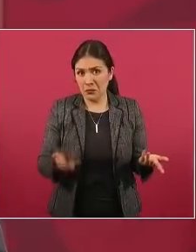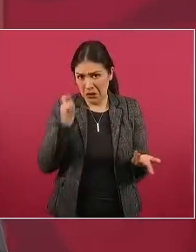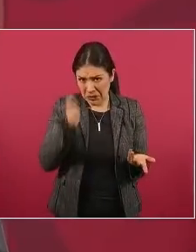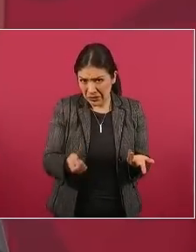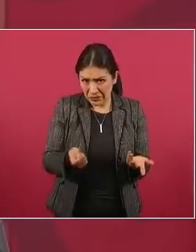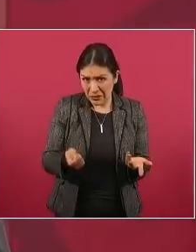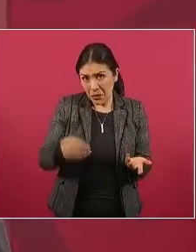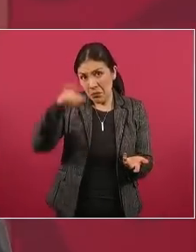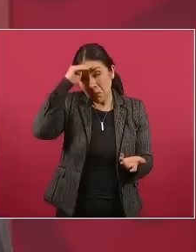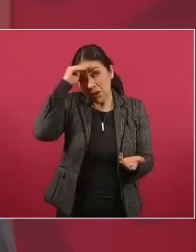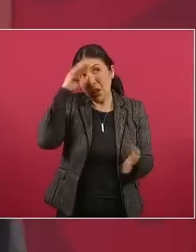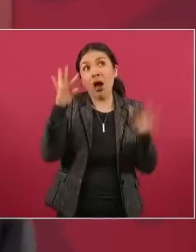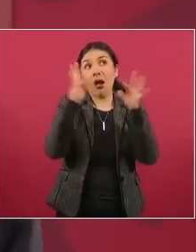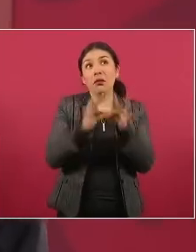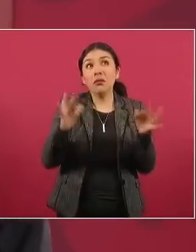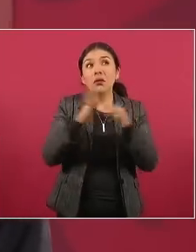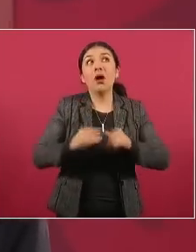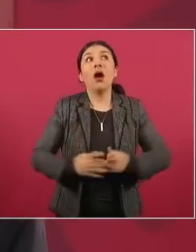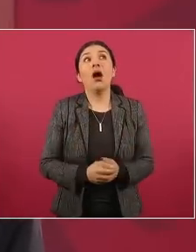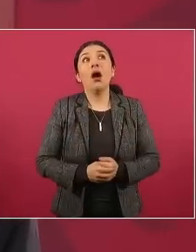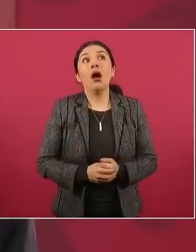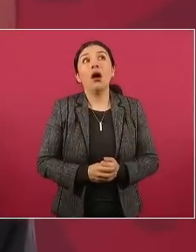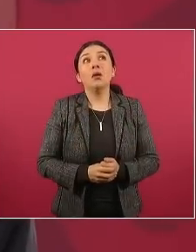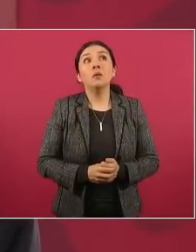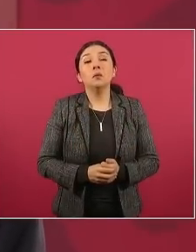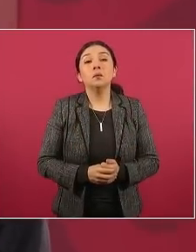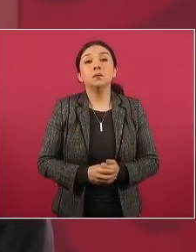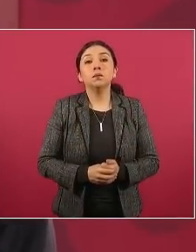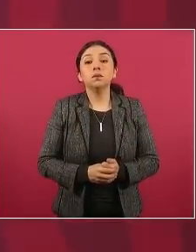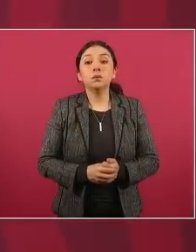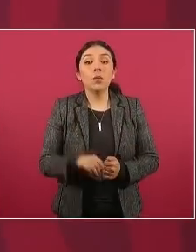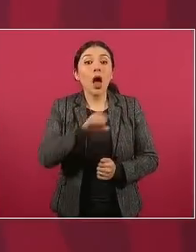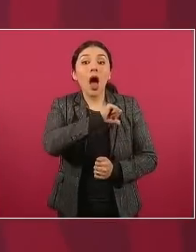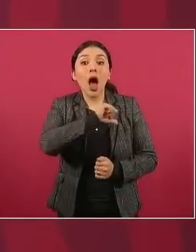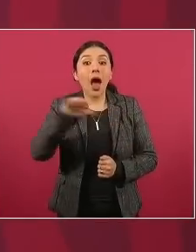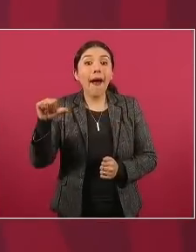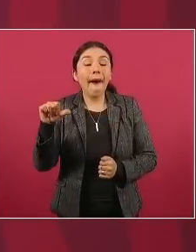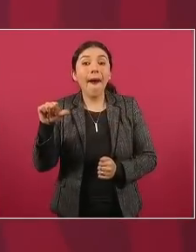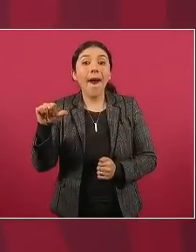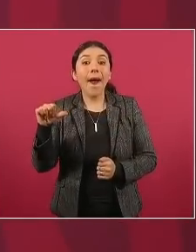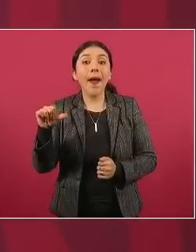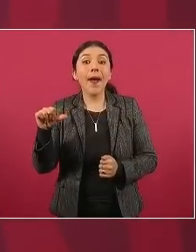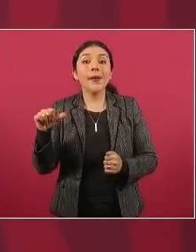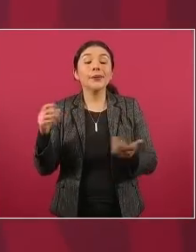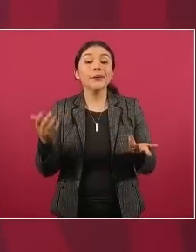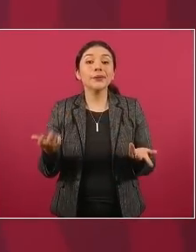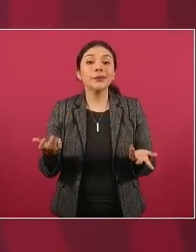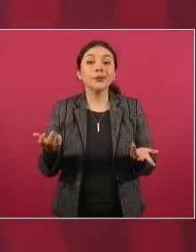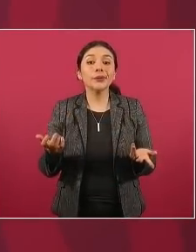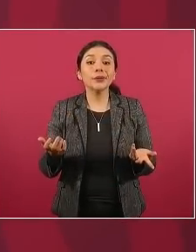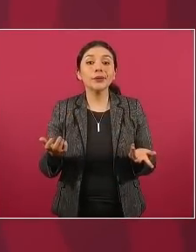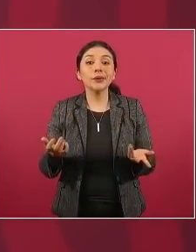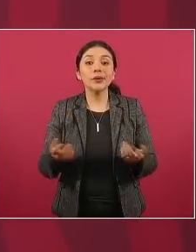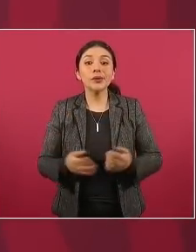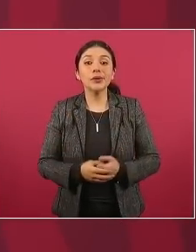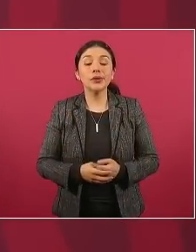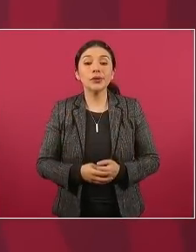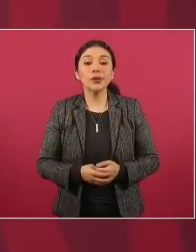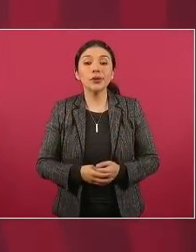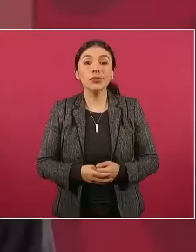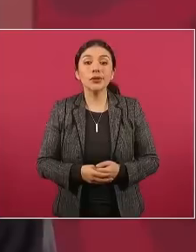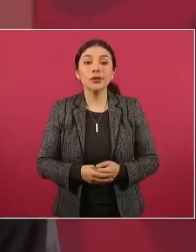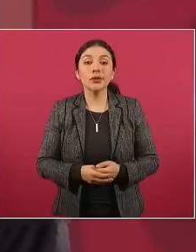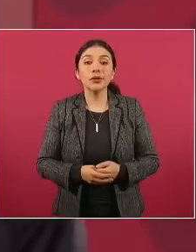horroroso que no podían ellos clasificarlo en ningún tipo de delito cometido